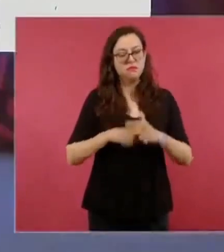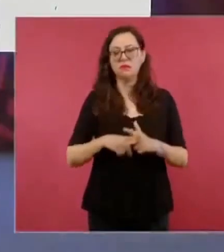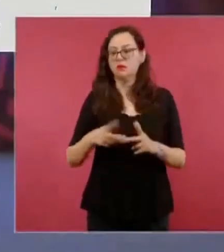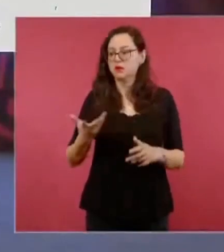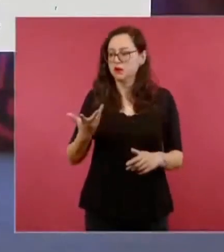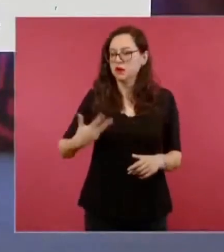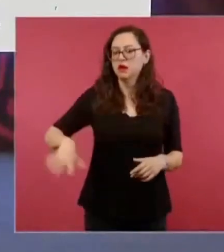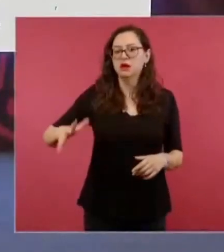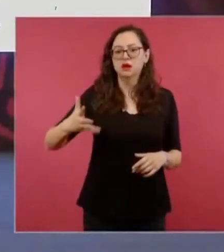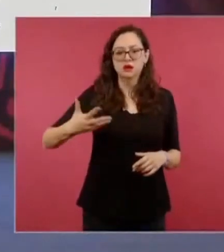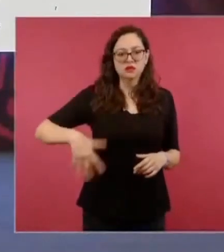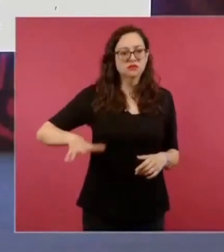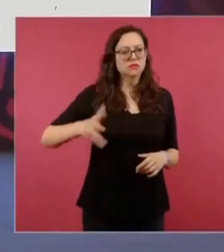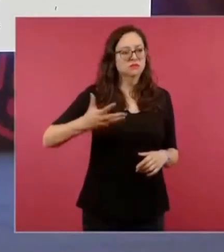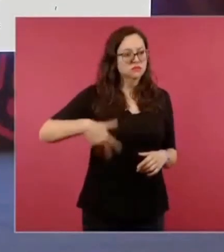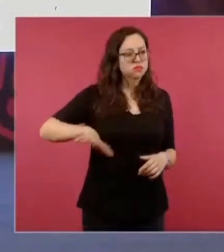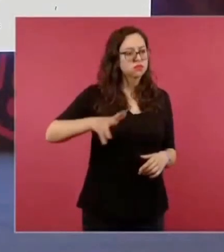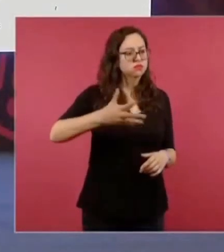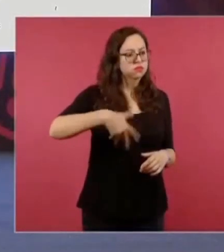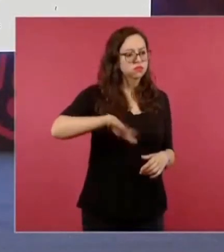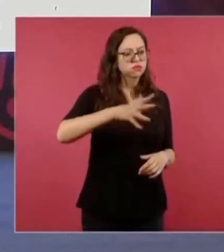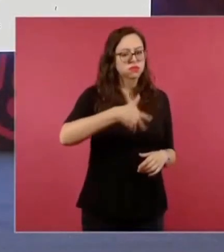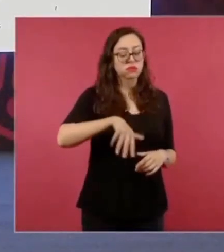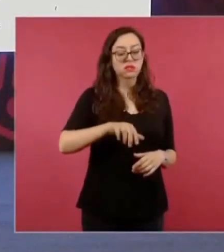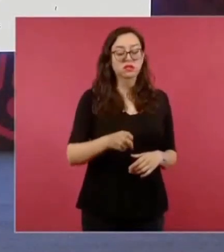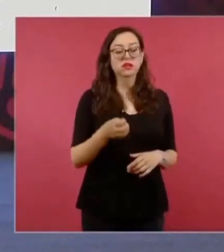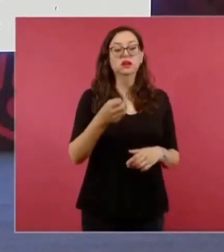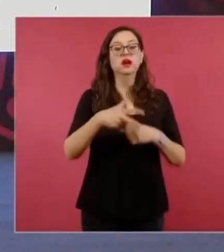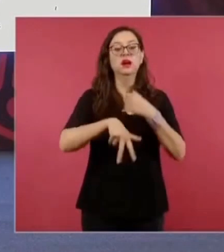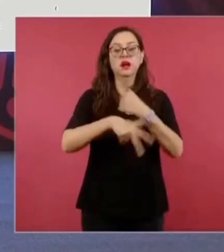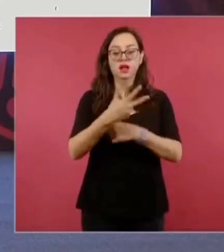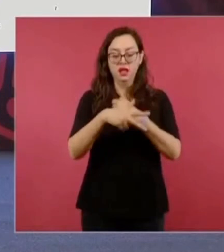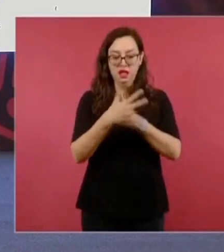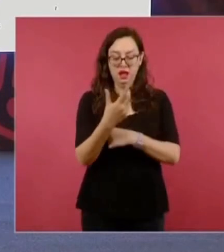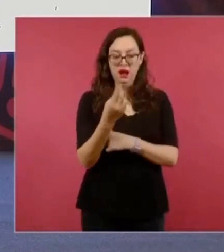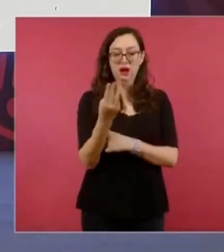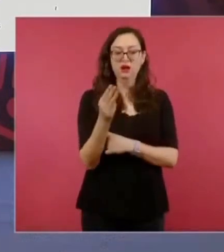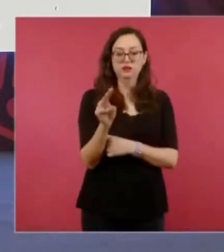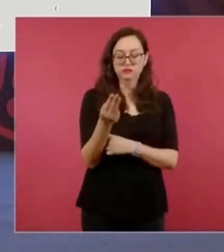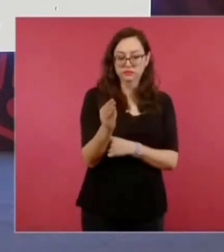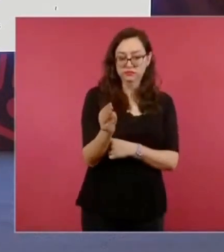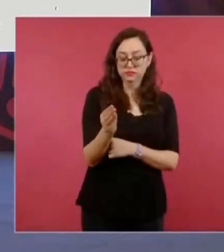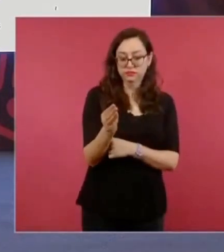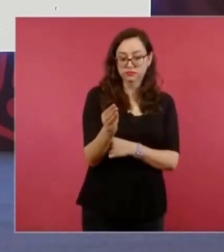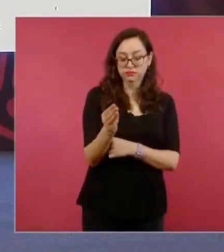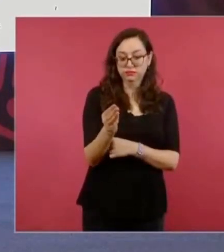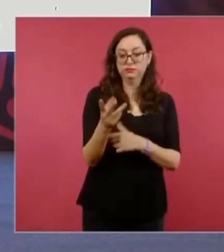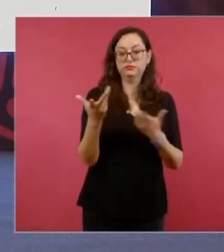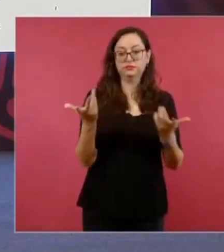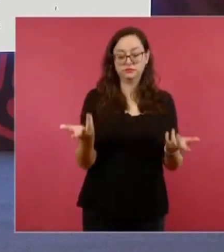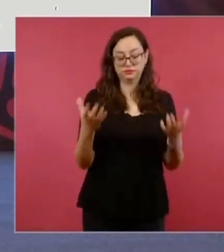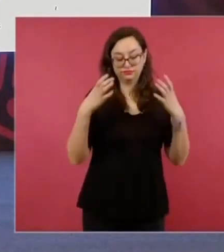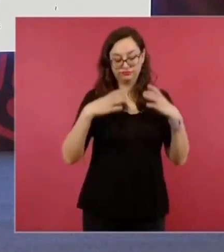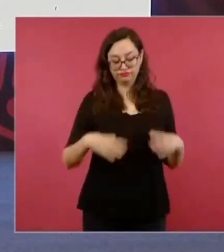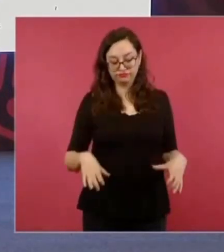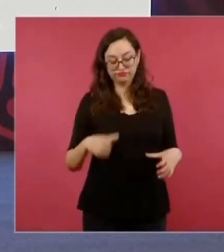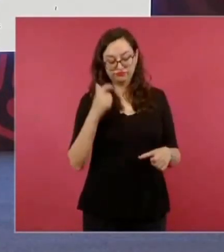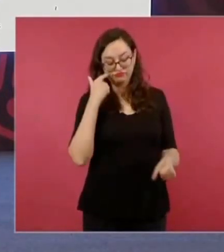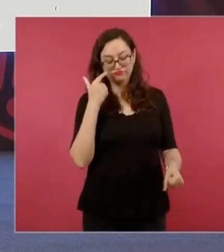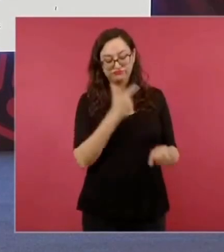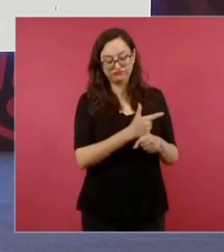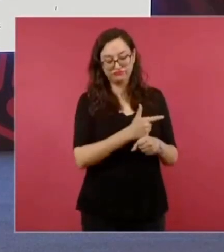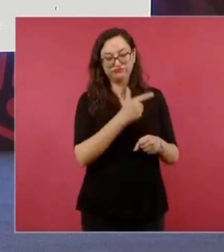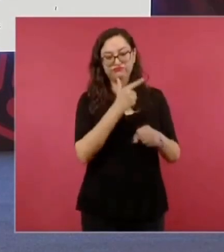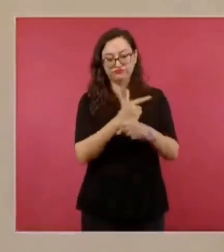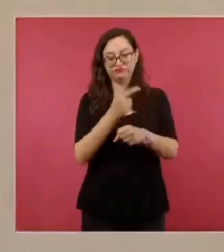búsqueda de personas desaparecidas, el día 3 de mayo fueron los cuerpos sin vida de los tres extranjeros,